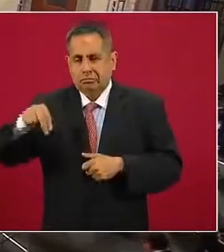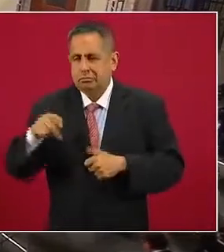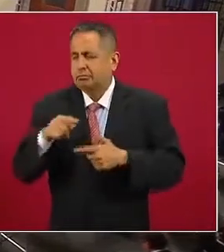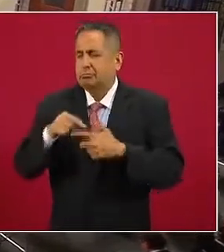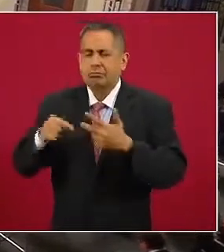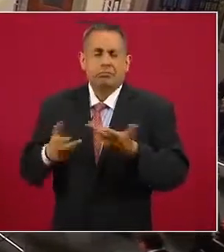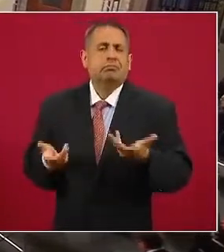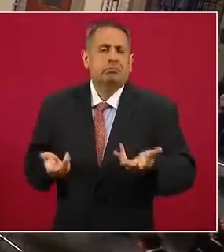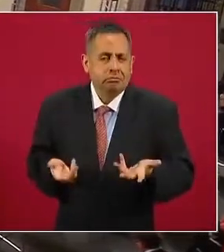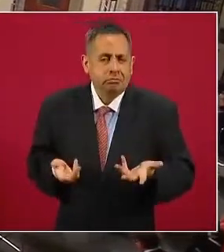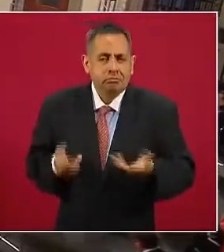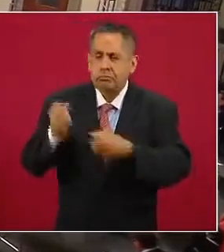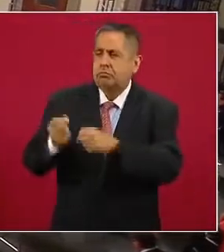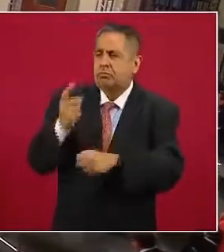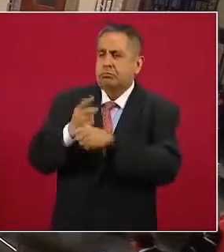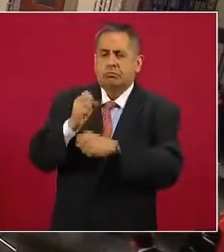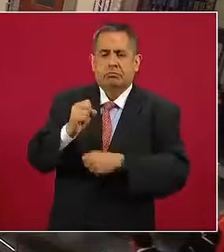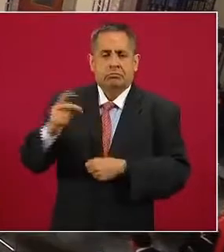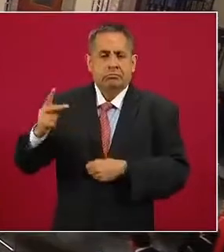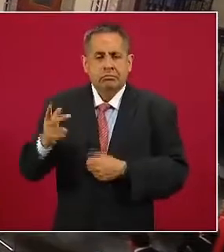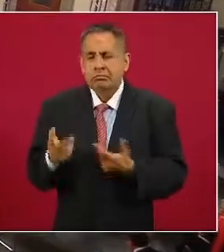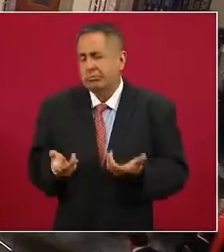de seguridad pública